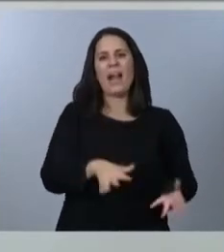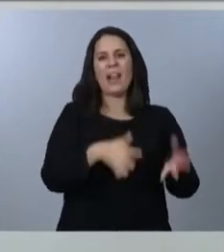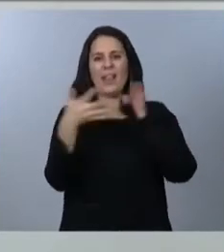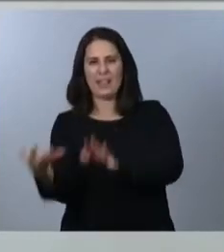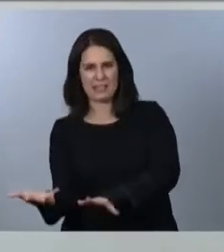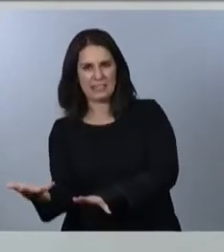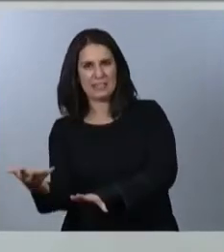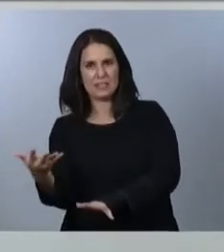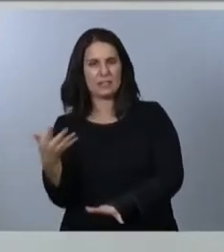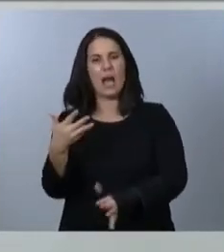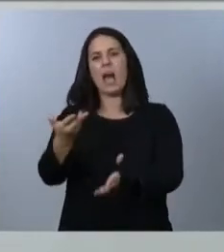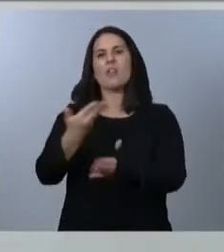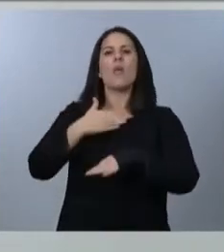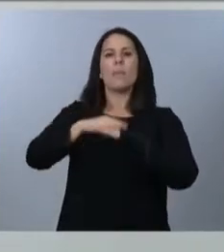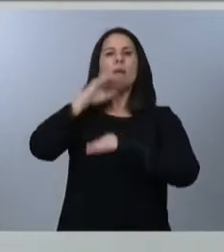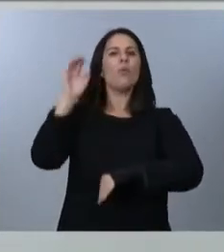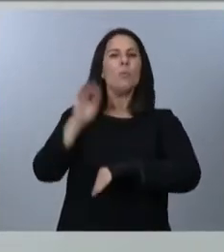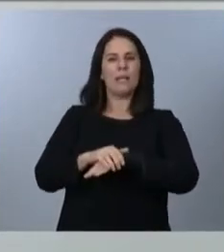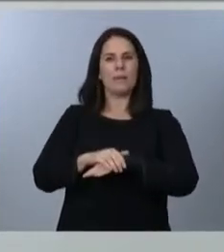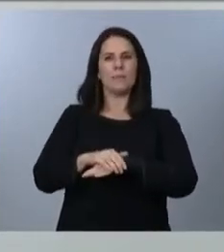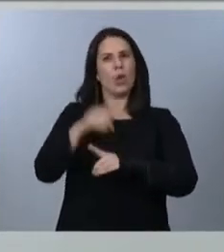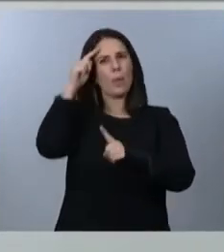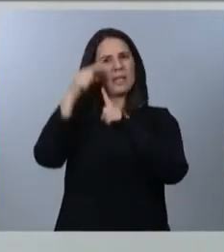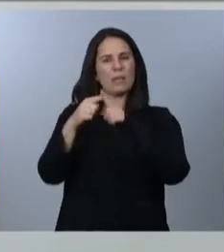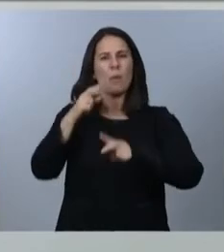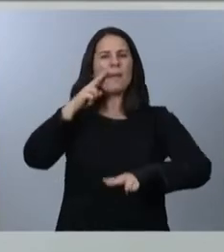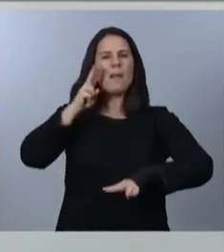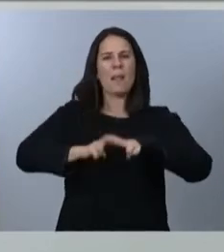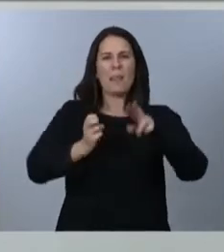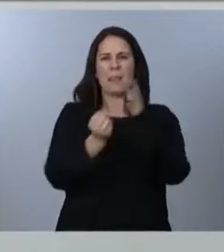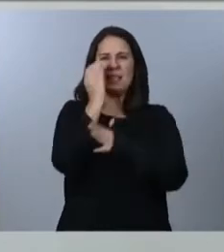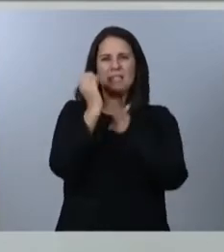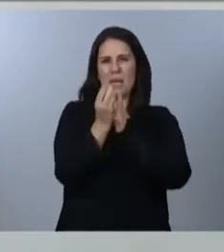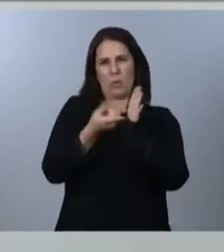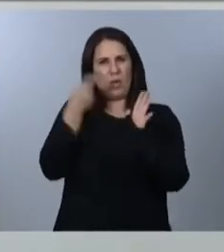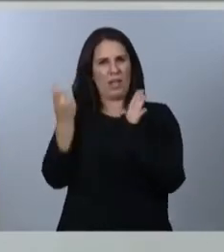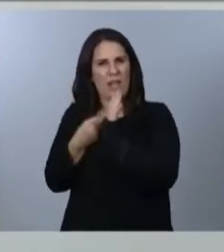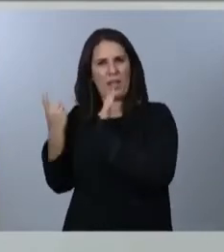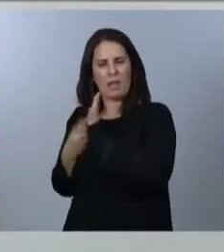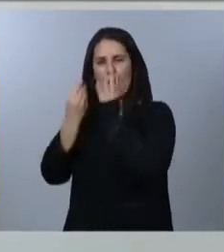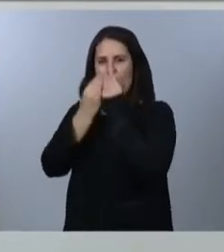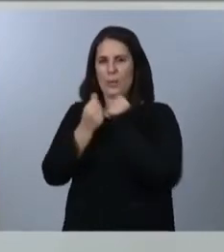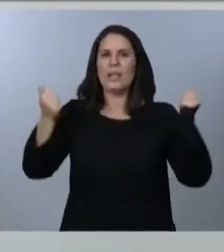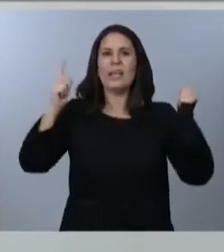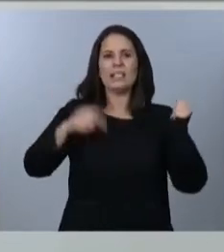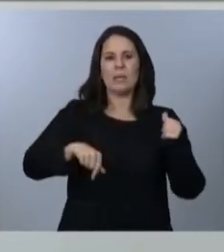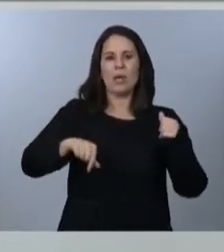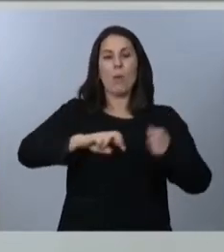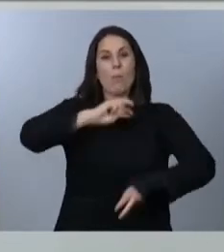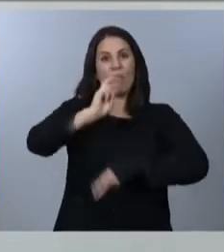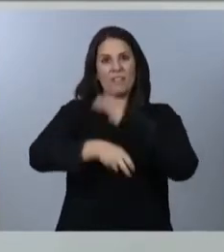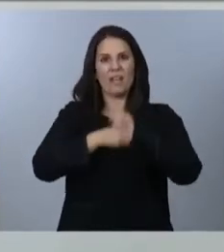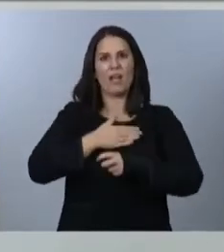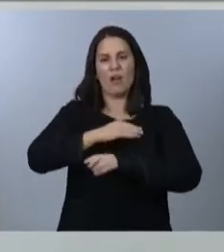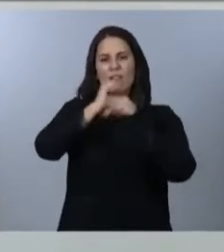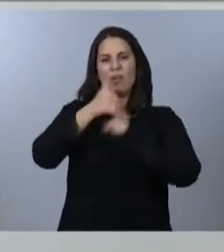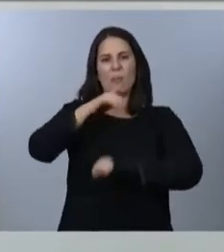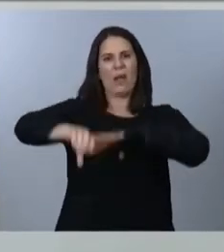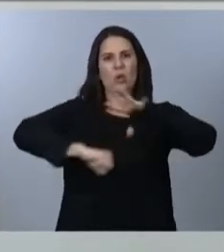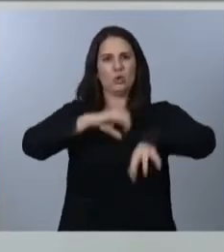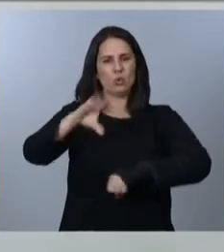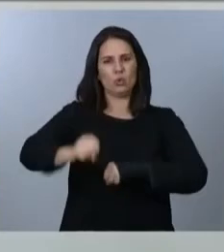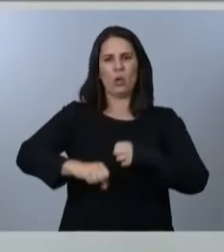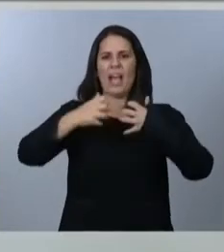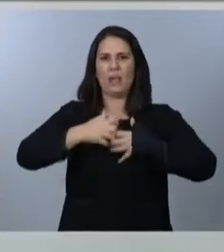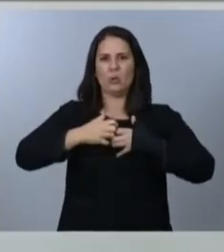cumplir con los objetivos de descarbonización al tiempo que modernizamos nuestra forma de consumo y también nuestro tejido industrial en la línea marcada por la